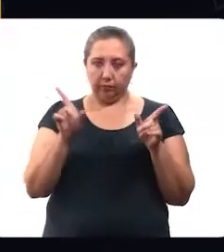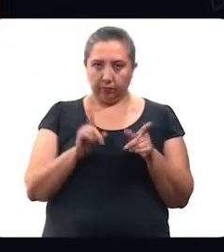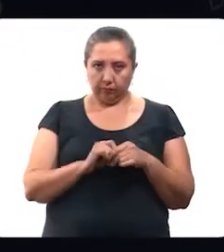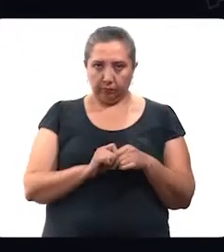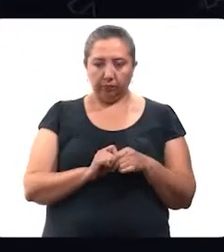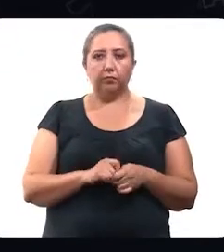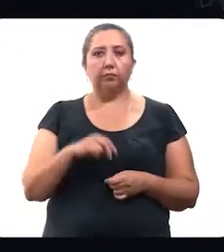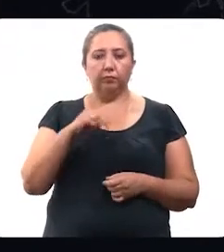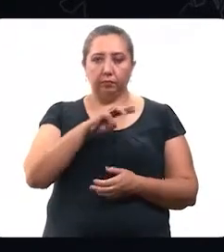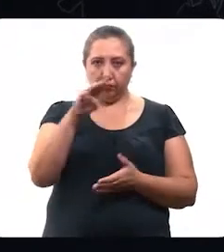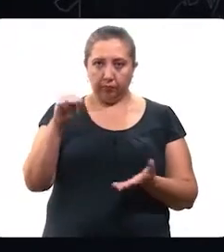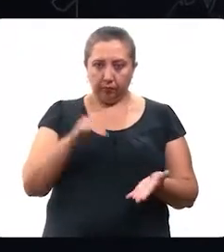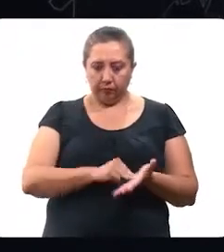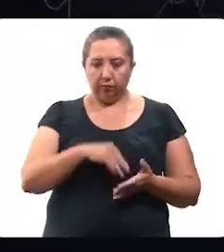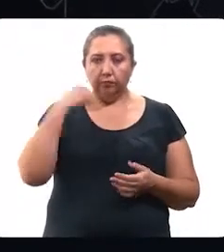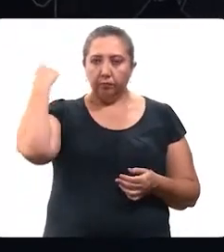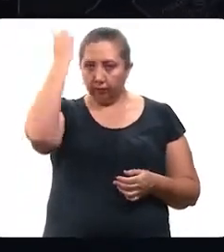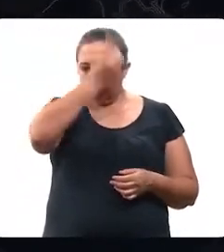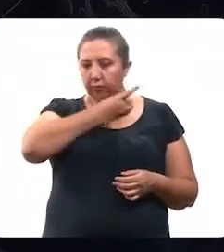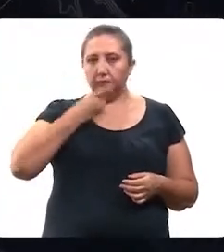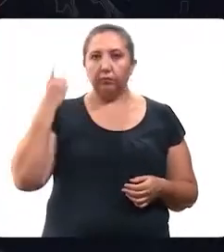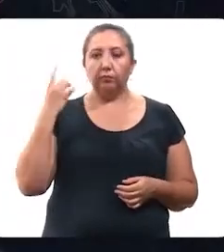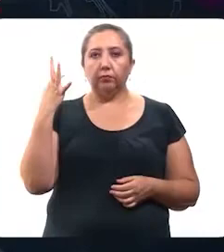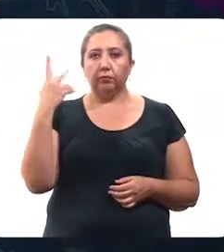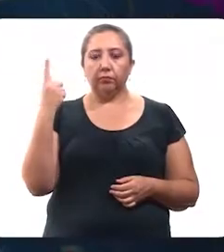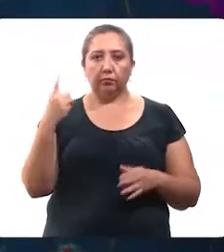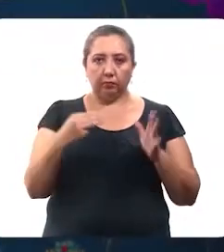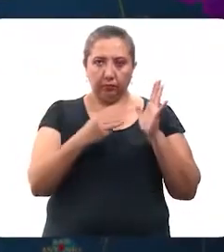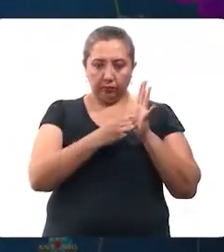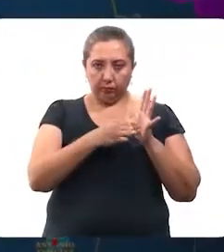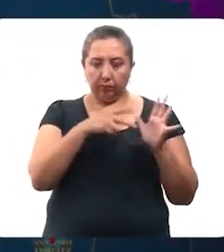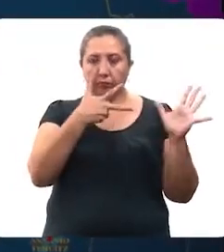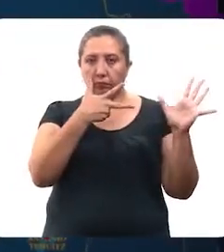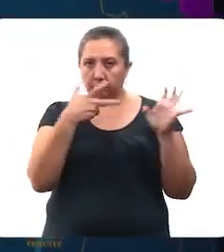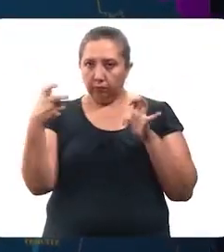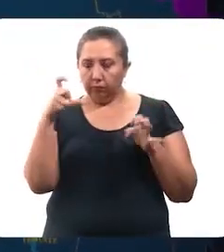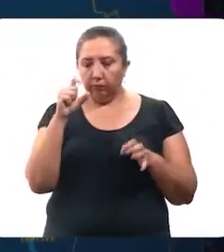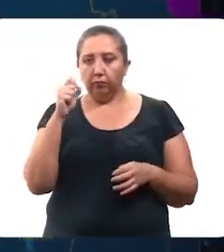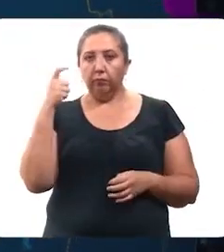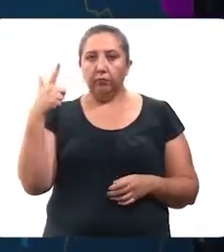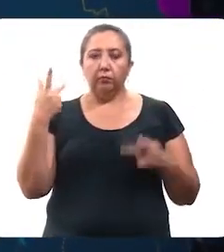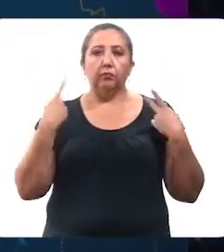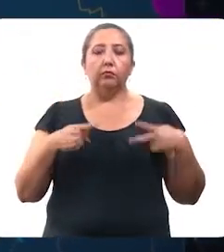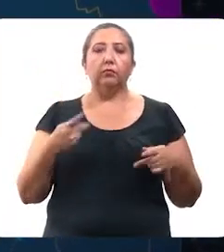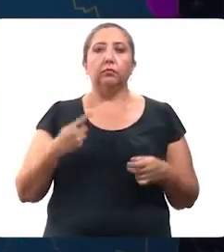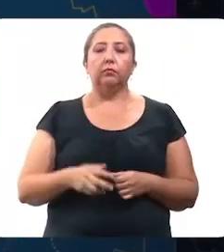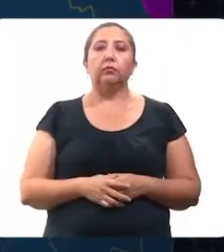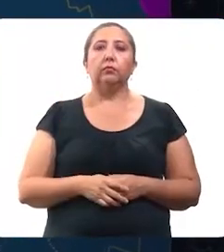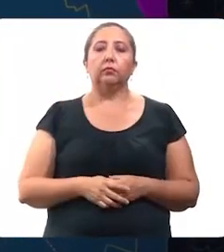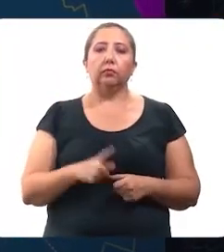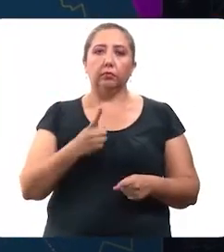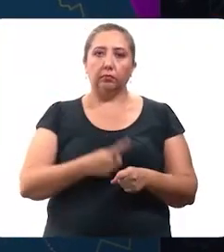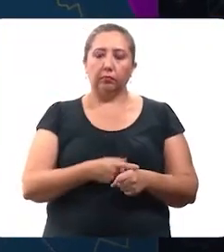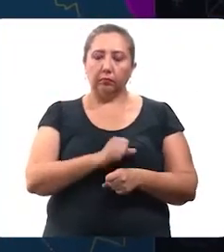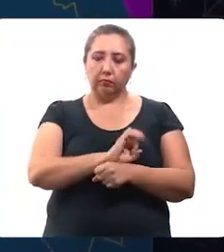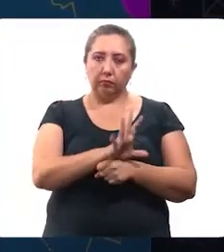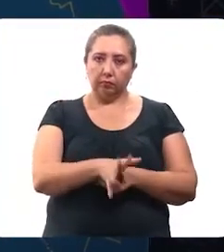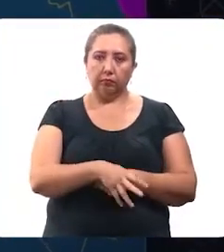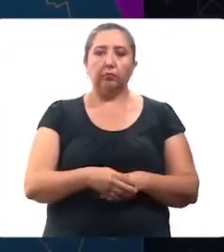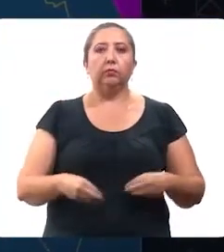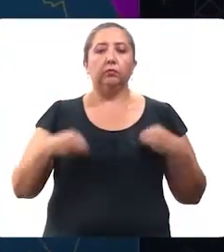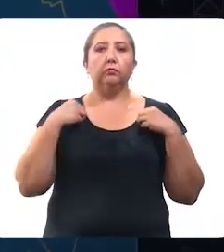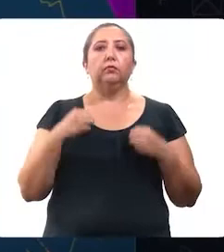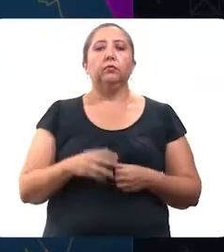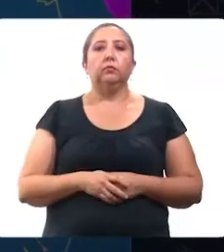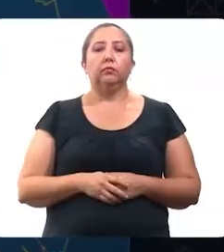yaniko, tumenusakia gilo, mulail toholal, helvish toku yalalo, 149 juntulule kohanobo, tikalano kumpuli hospitale, yanulako betu